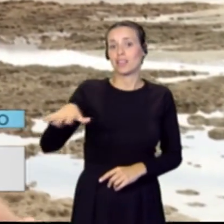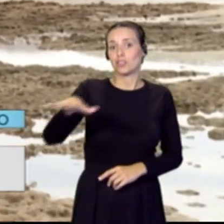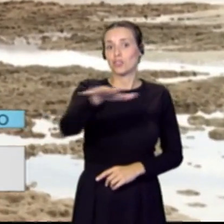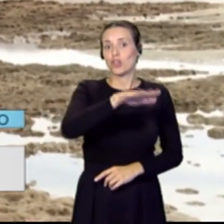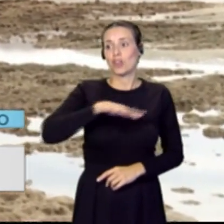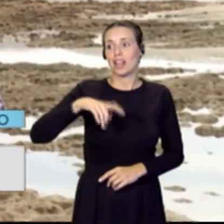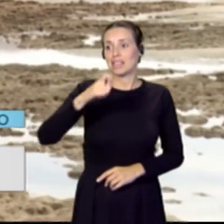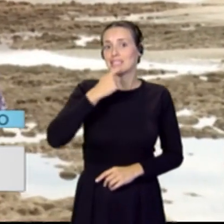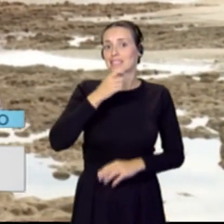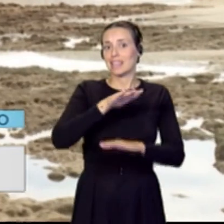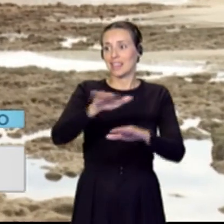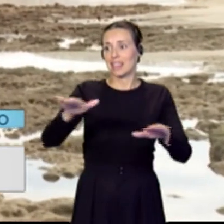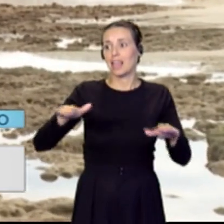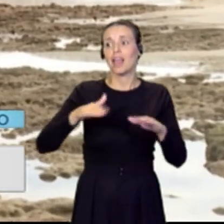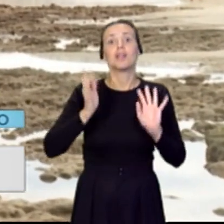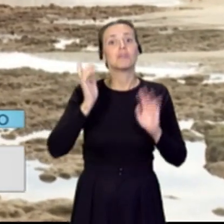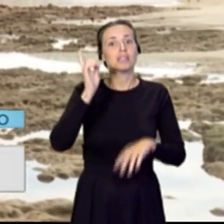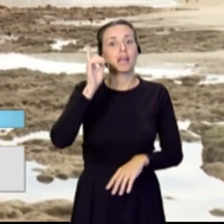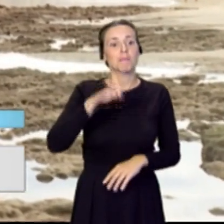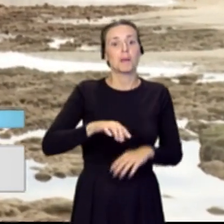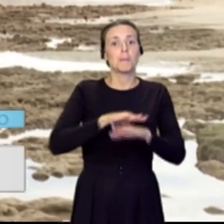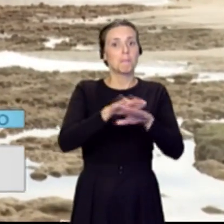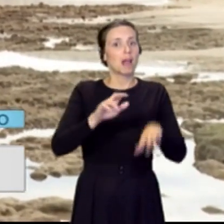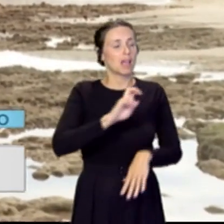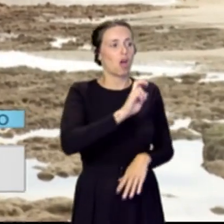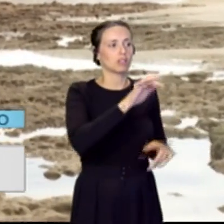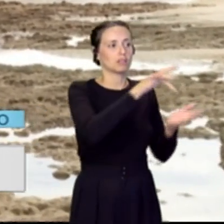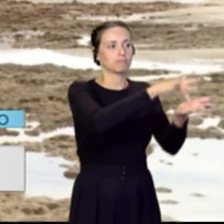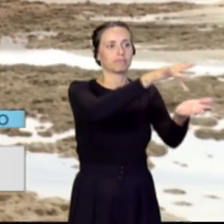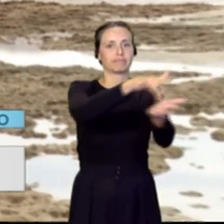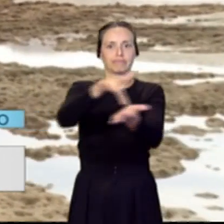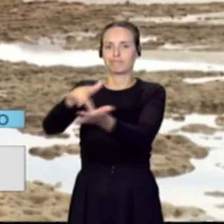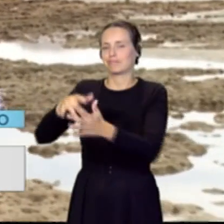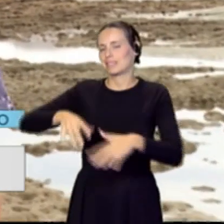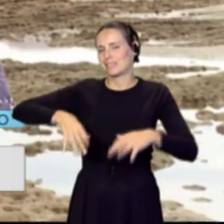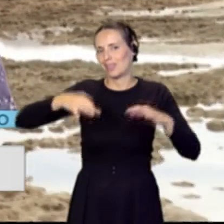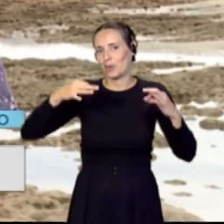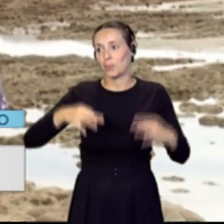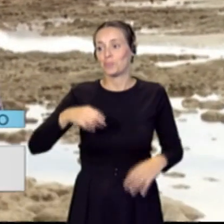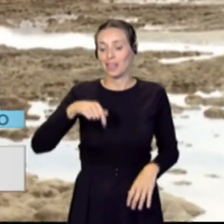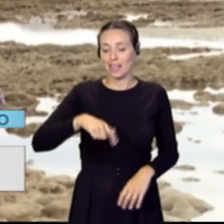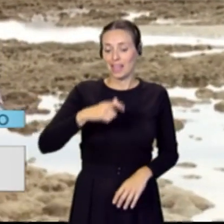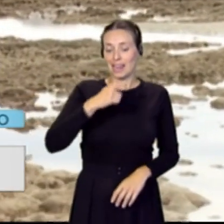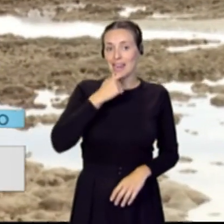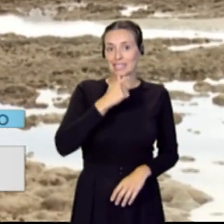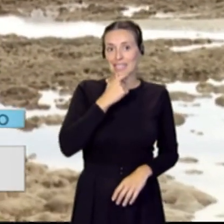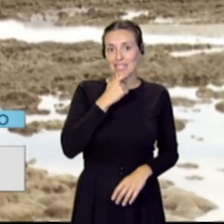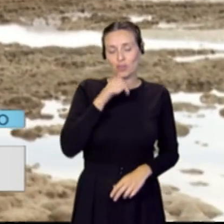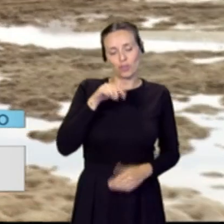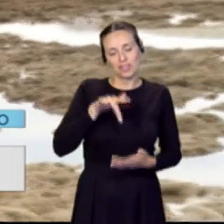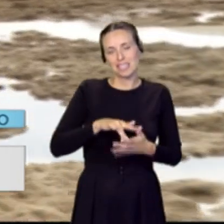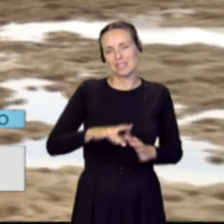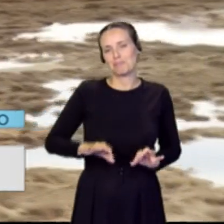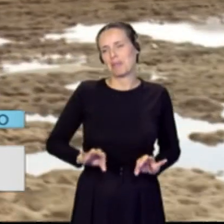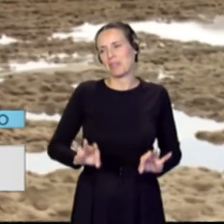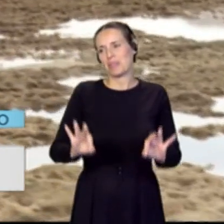seguramente en muchísimas otras playas de nuestras islas. Lo habitual aquí en las canteras, en un día tan especial como este, que